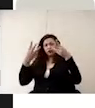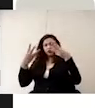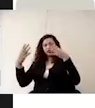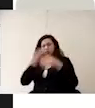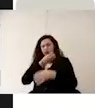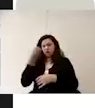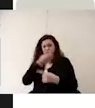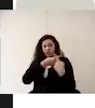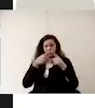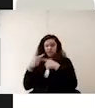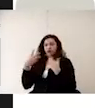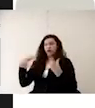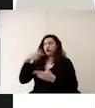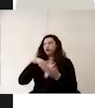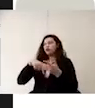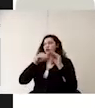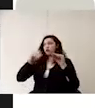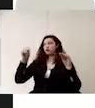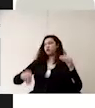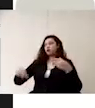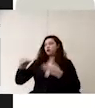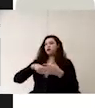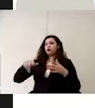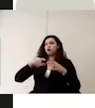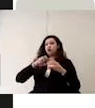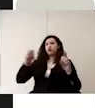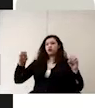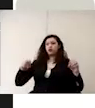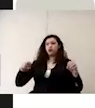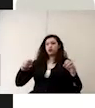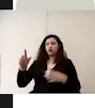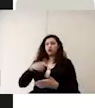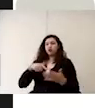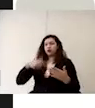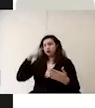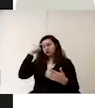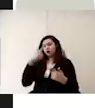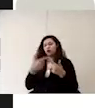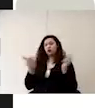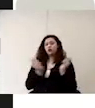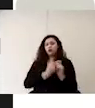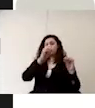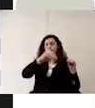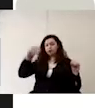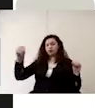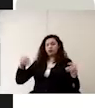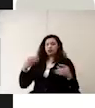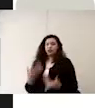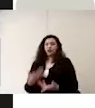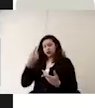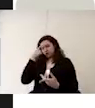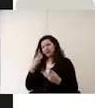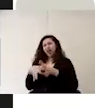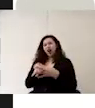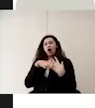lugar del patio o un lugar del plantel para cada grupo para que no haya mezcla